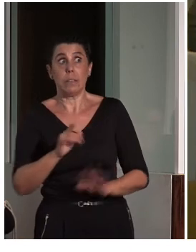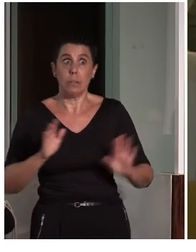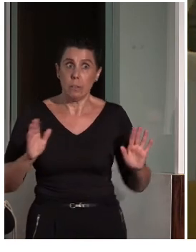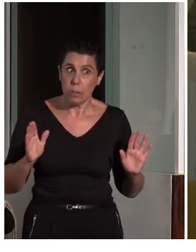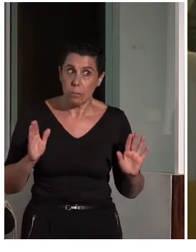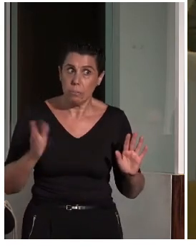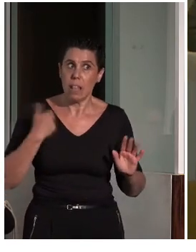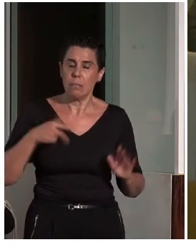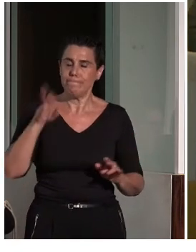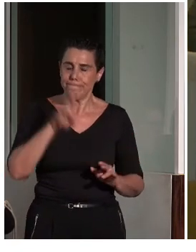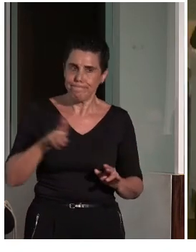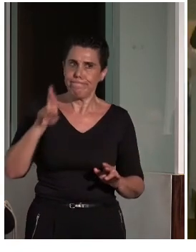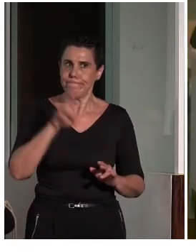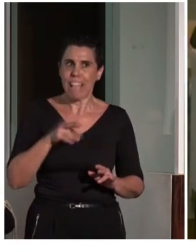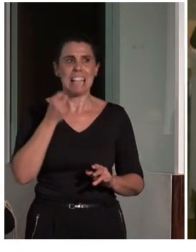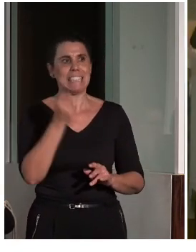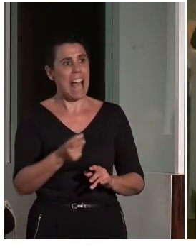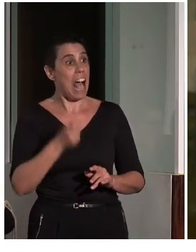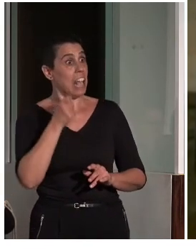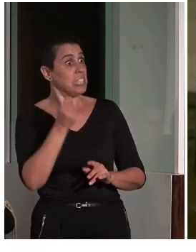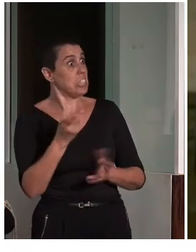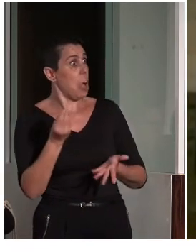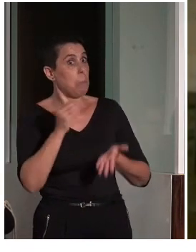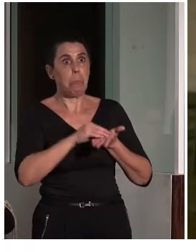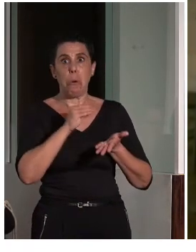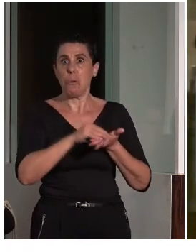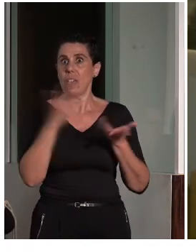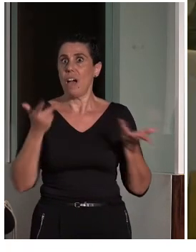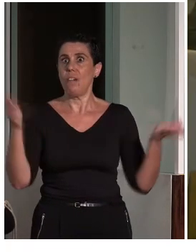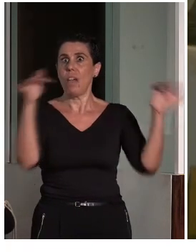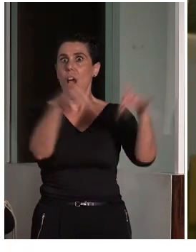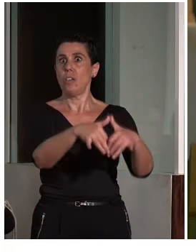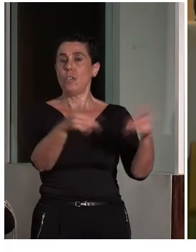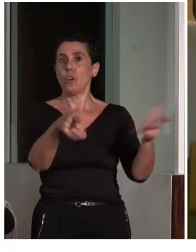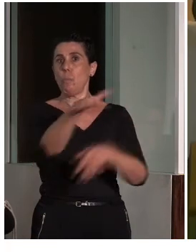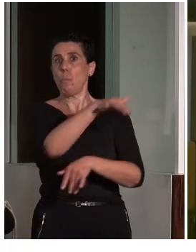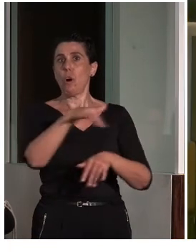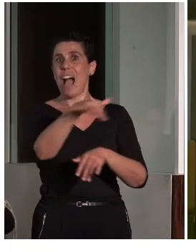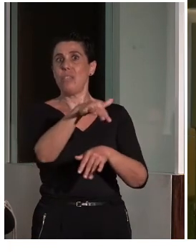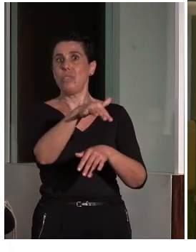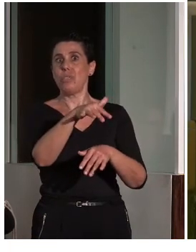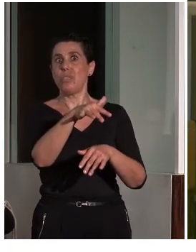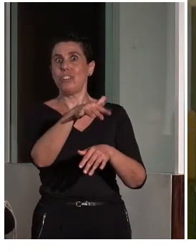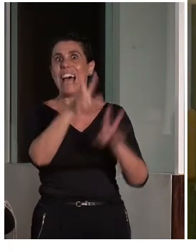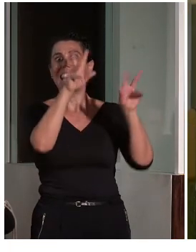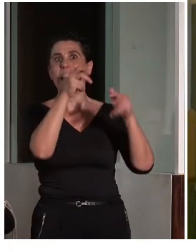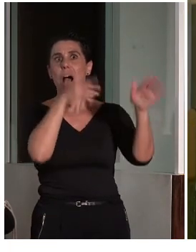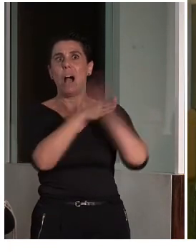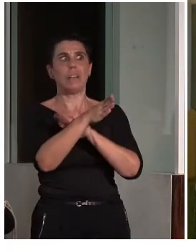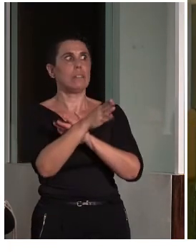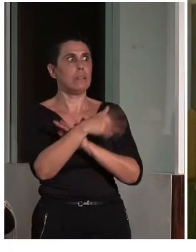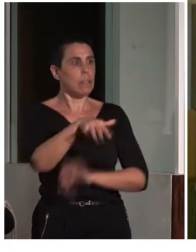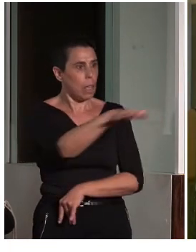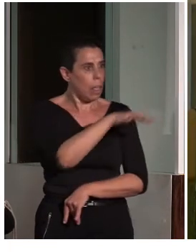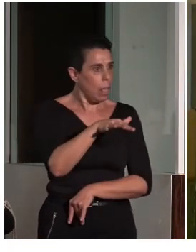Sucede que en muchos sitios se convocan cuestiones para hablar de accesibilidad en sitios que no son accesibles. Entonces, yo no sé si a lo mejor